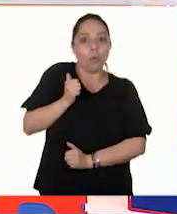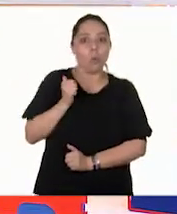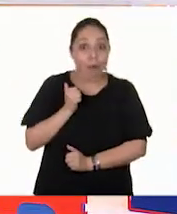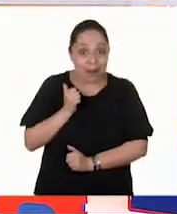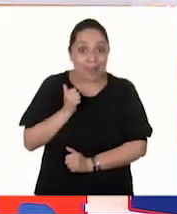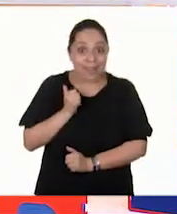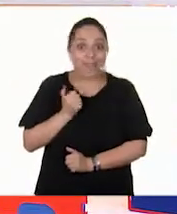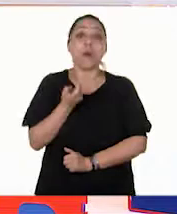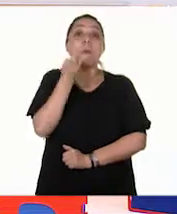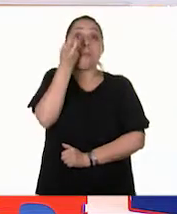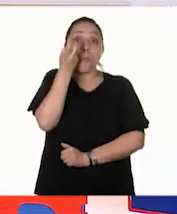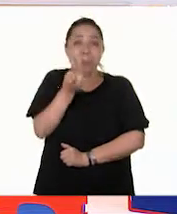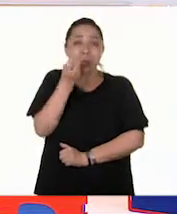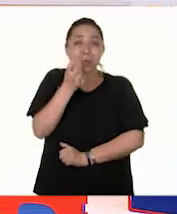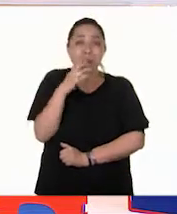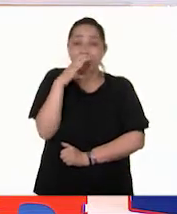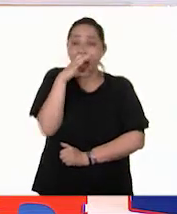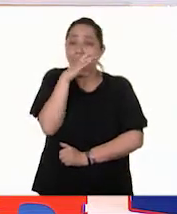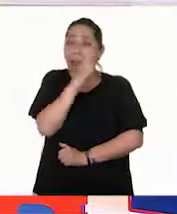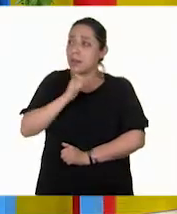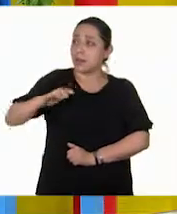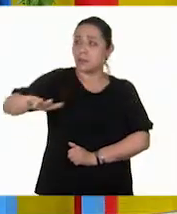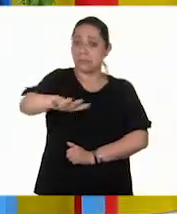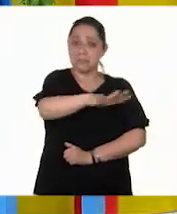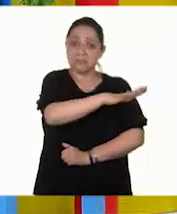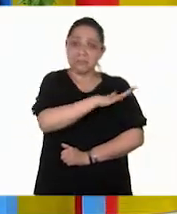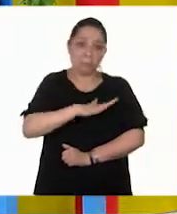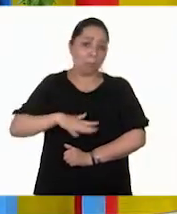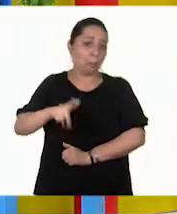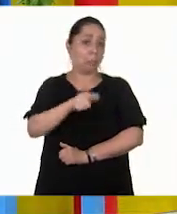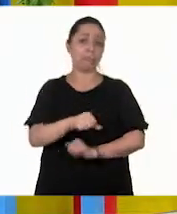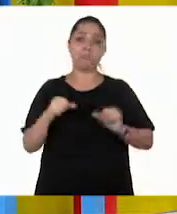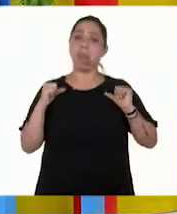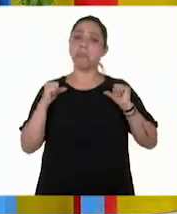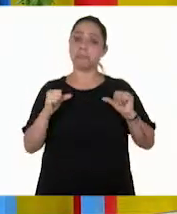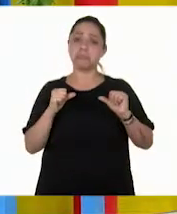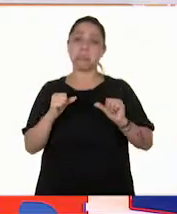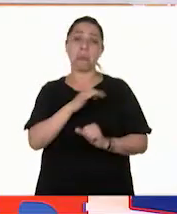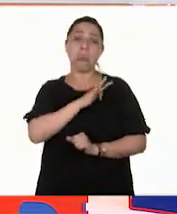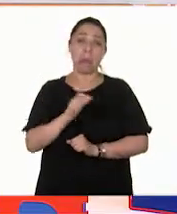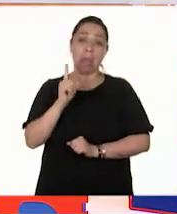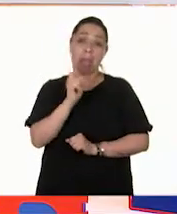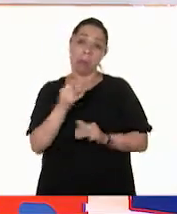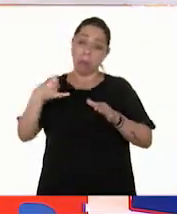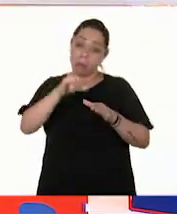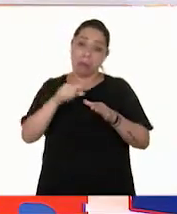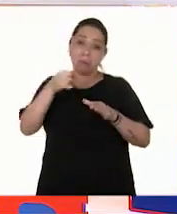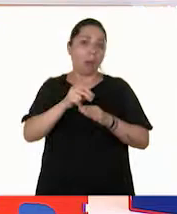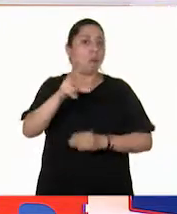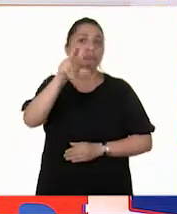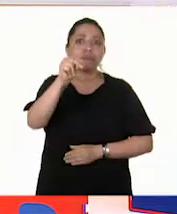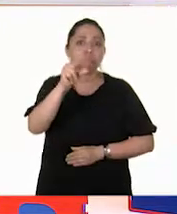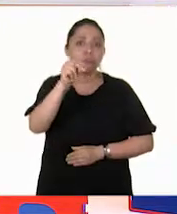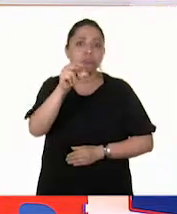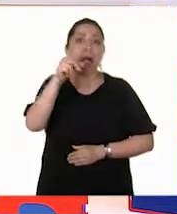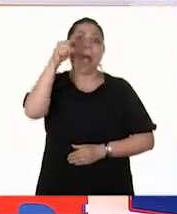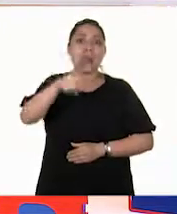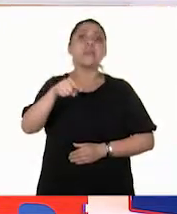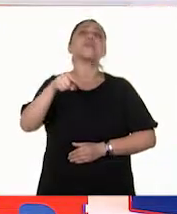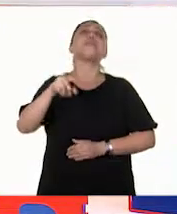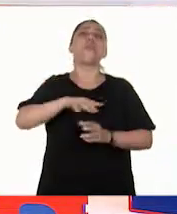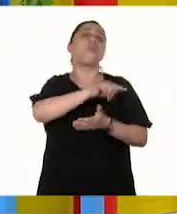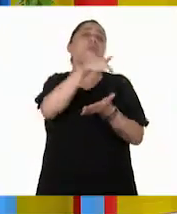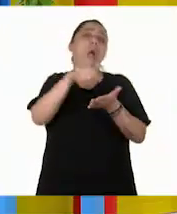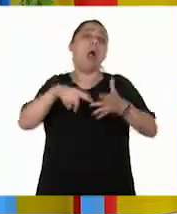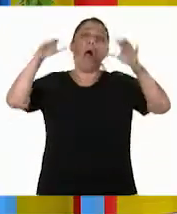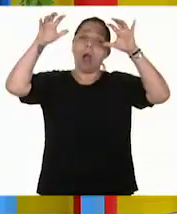climas que son tan calurosos, logran mantenerse sin tanta agua. Porque en estos lugares no se llueve con tanta frecuencia como en otras zonas.